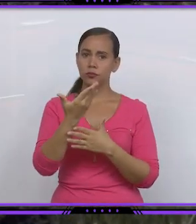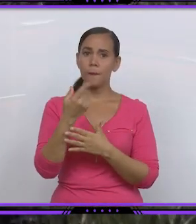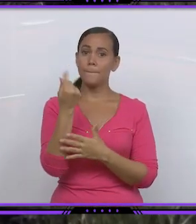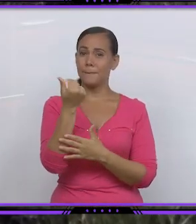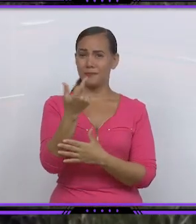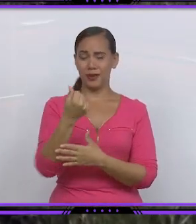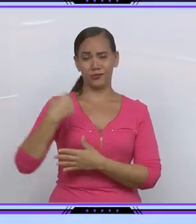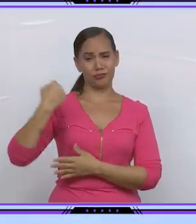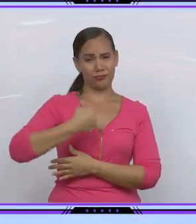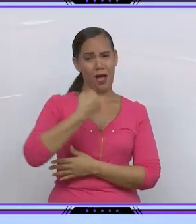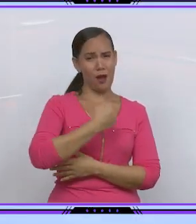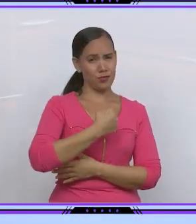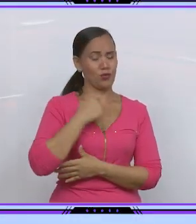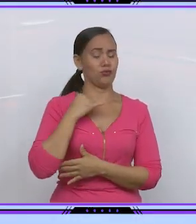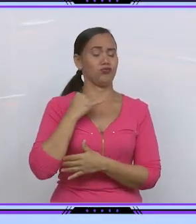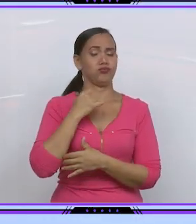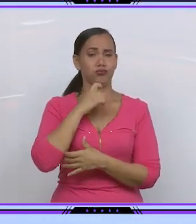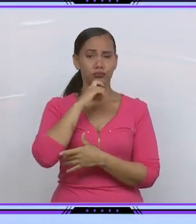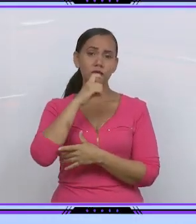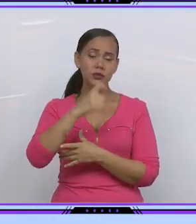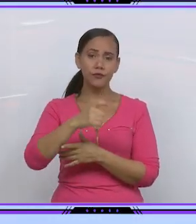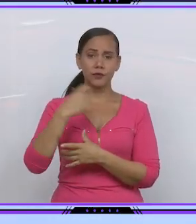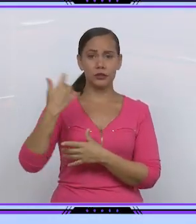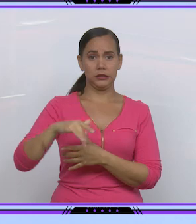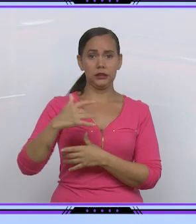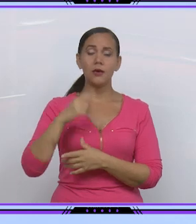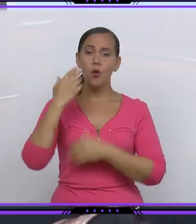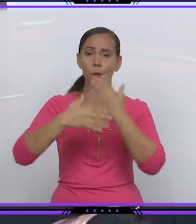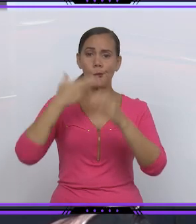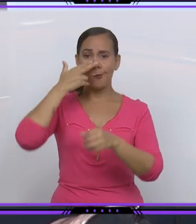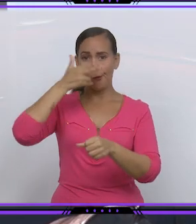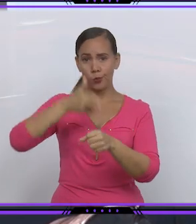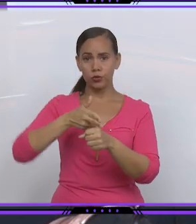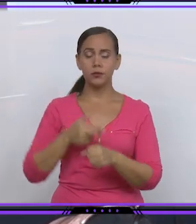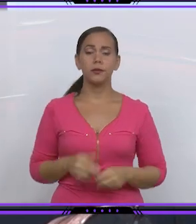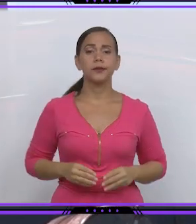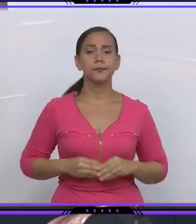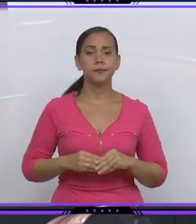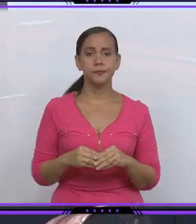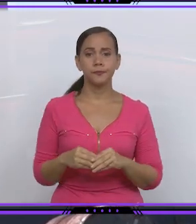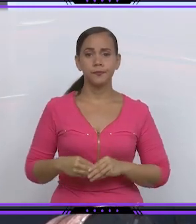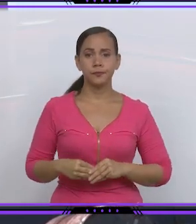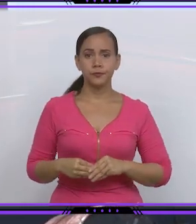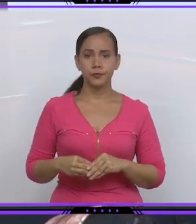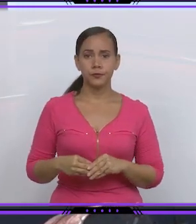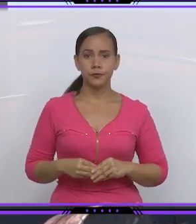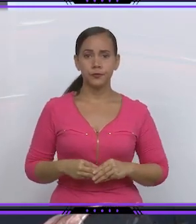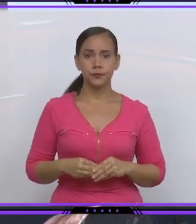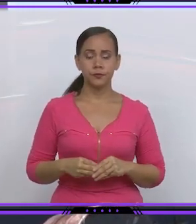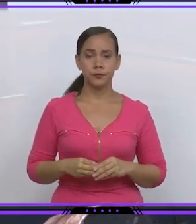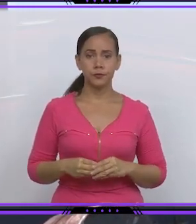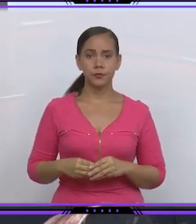transporte local y la compleja situación con el combustible. El camarógrafo José Antonio Armas e Isis Hernández Milian